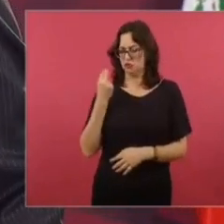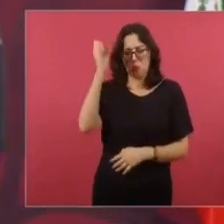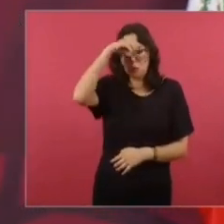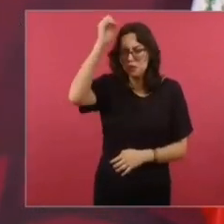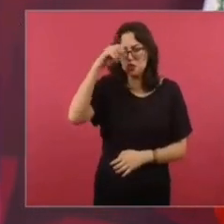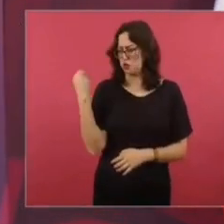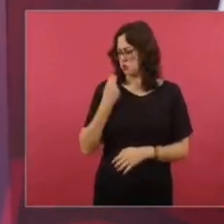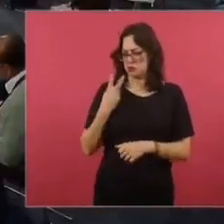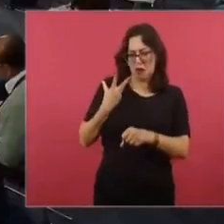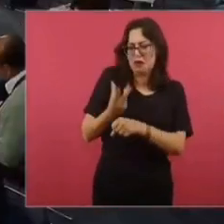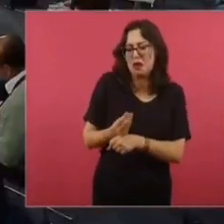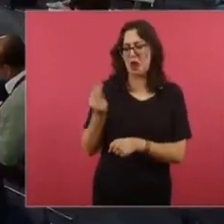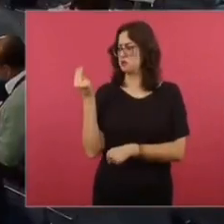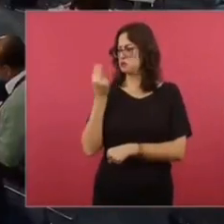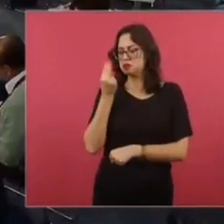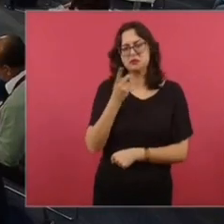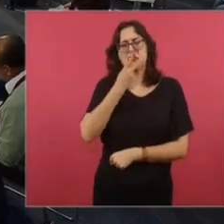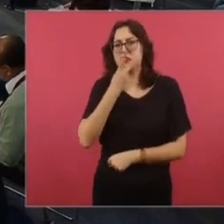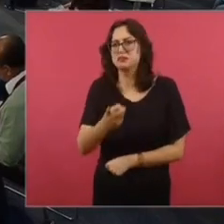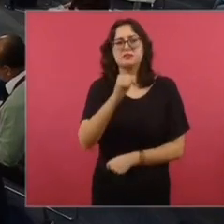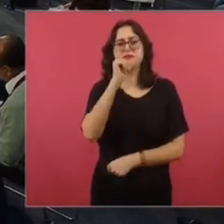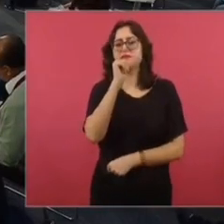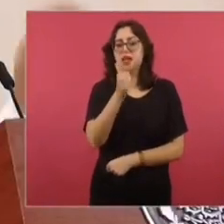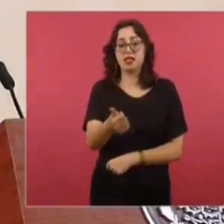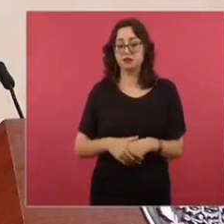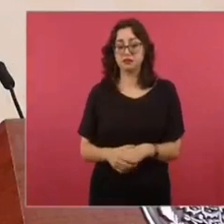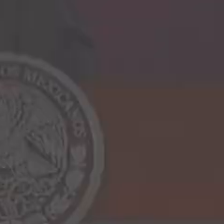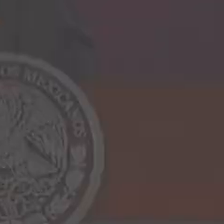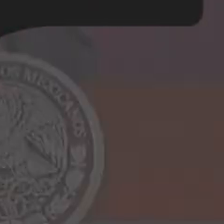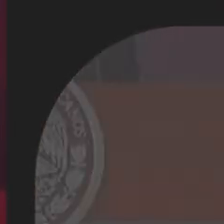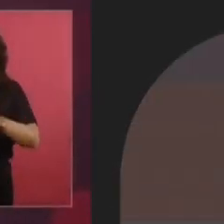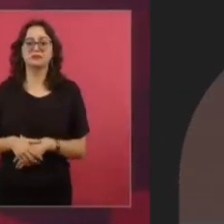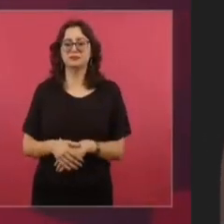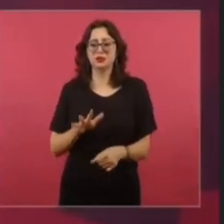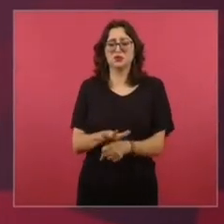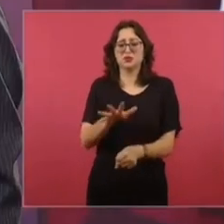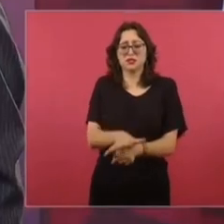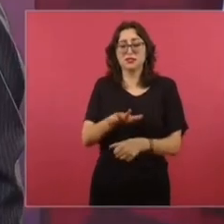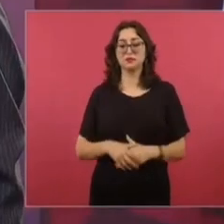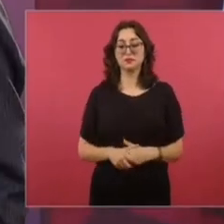nada más con informar, con eso.